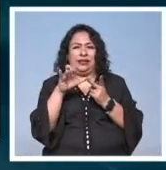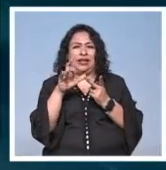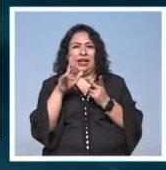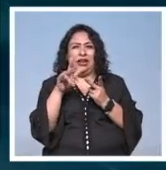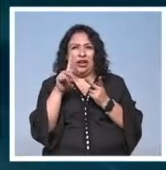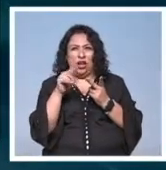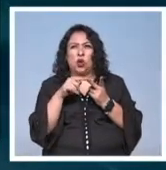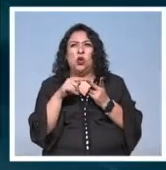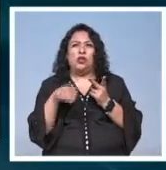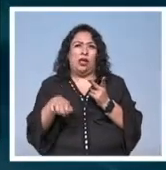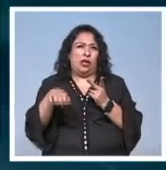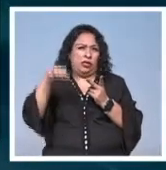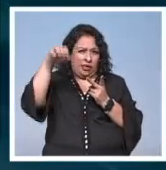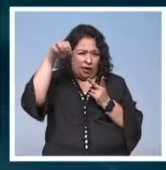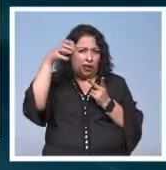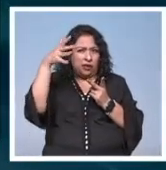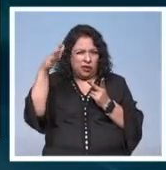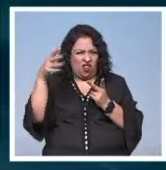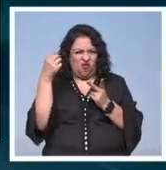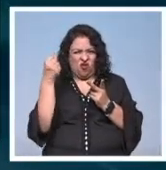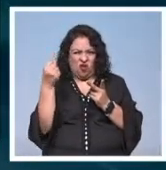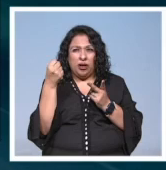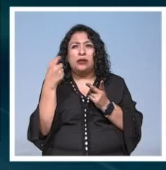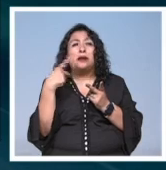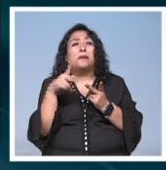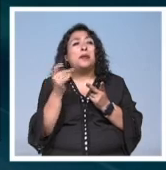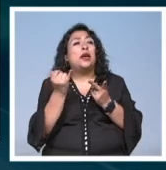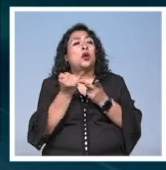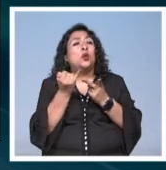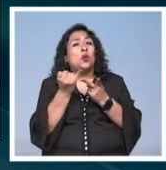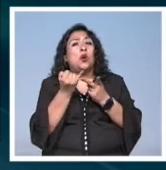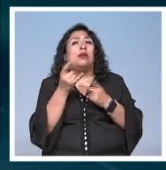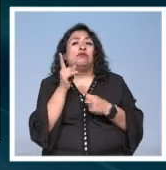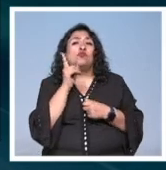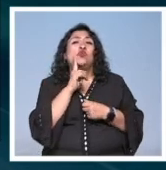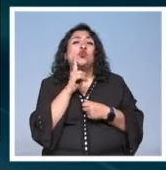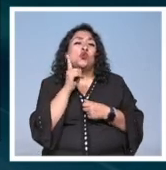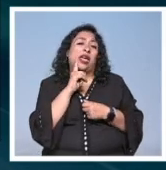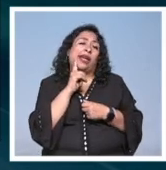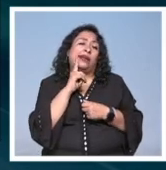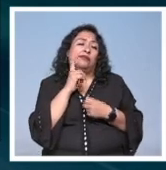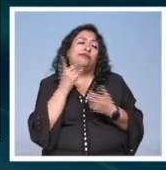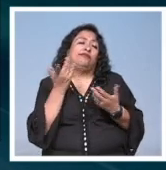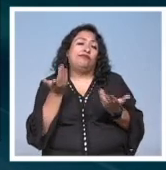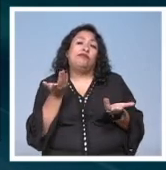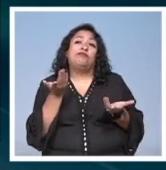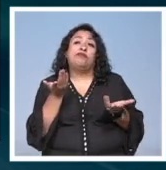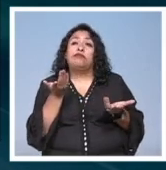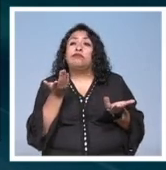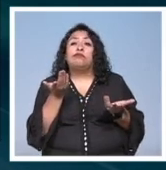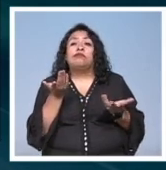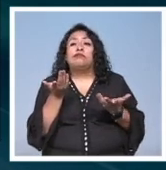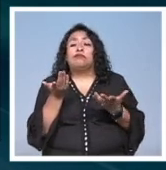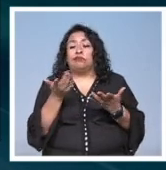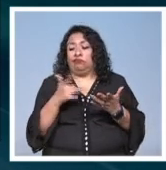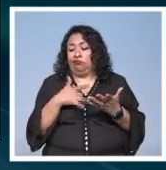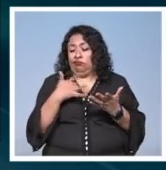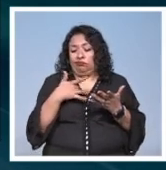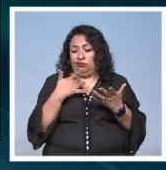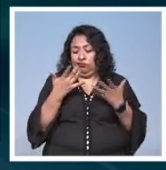grande potente pero también una mujer al final escindida